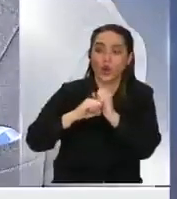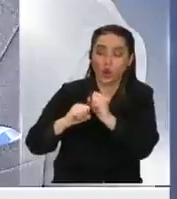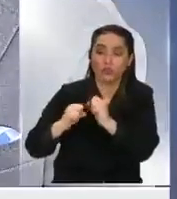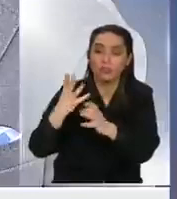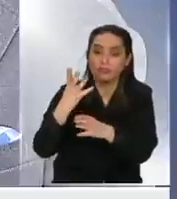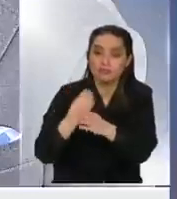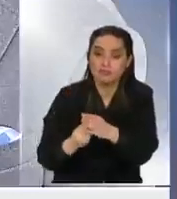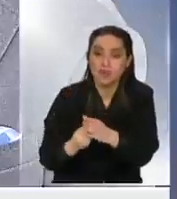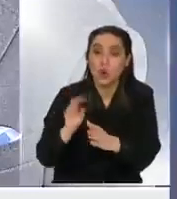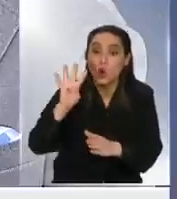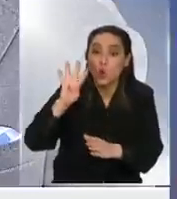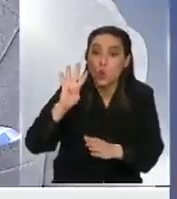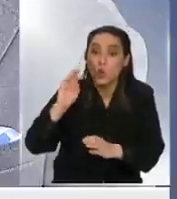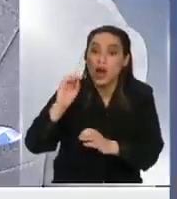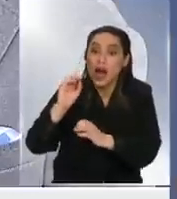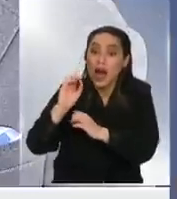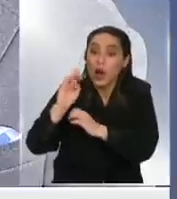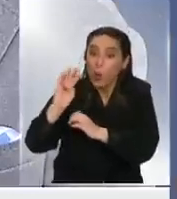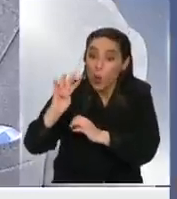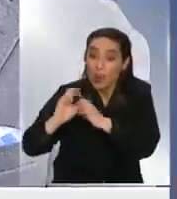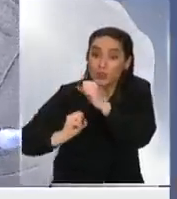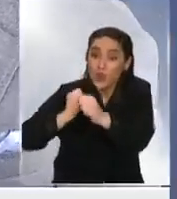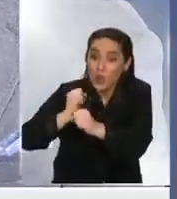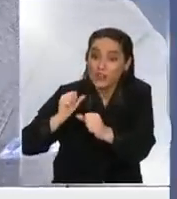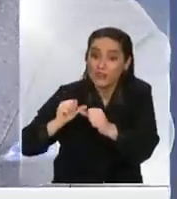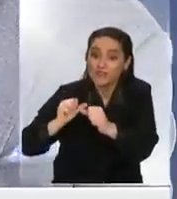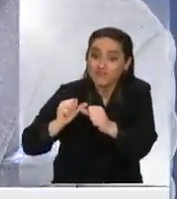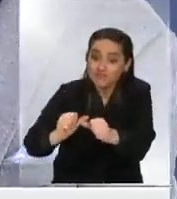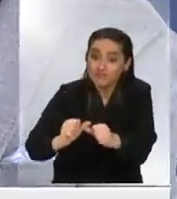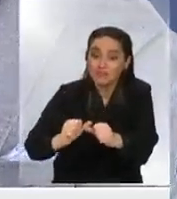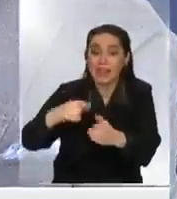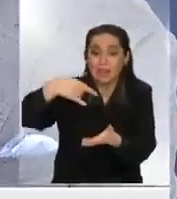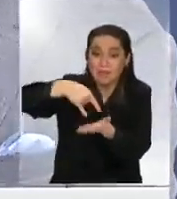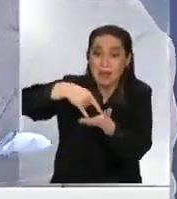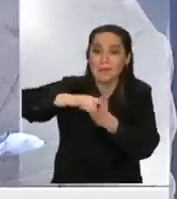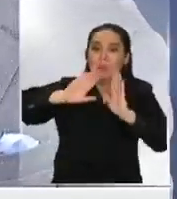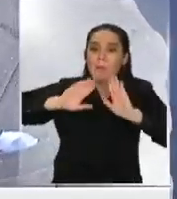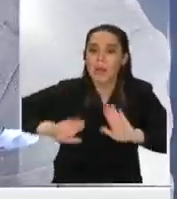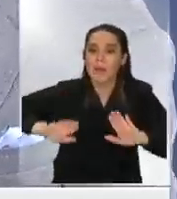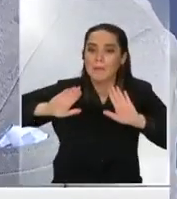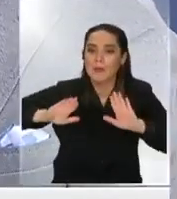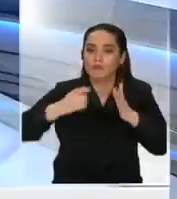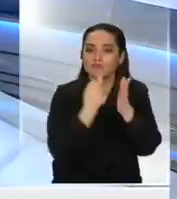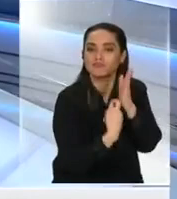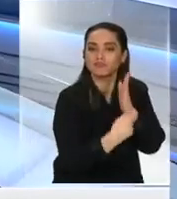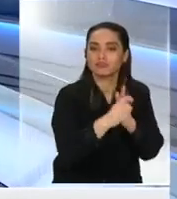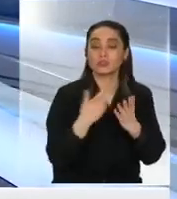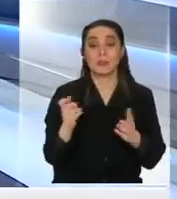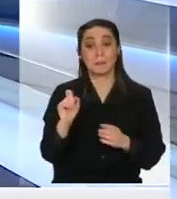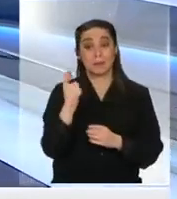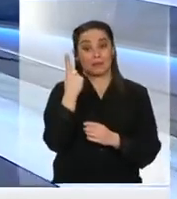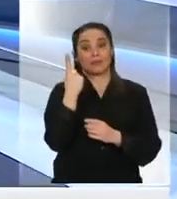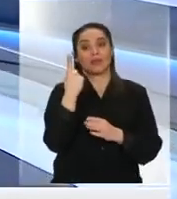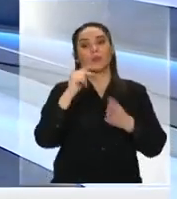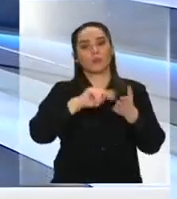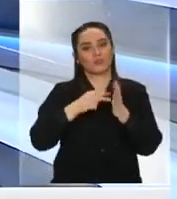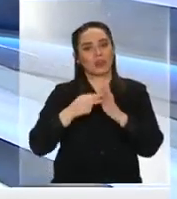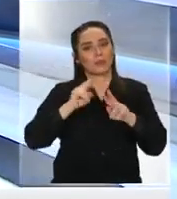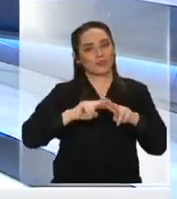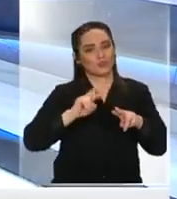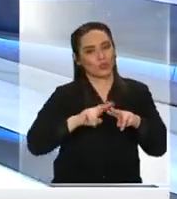está cuatro años detenida en el Parlamento entonces yo creo que hay hartas cosas que resolver antes que pensar ¿no?